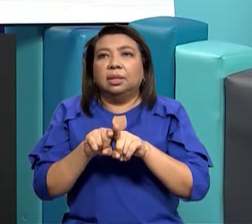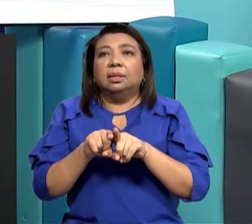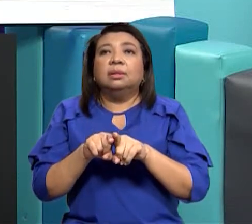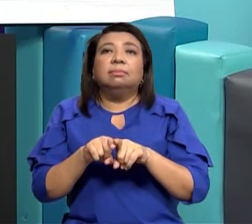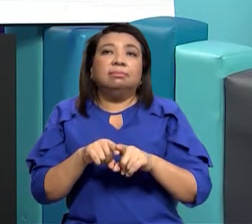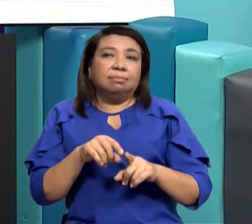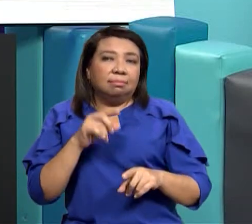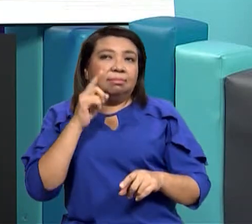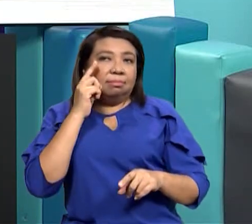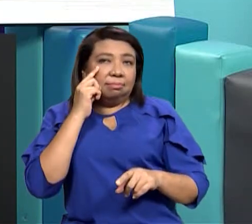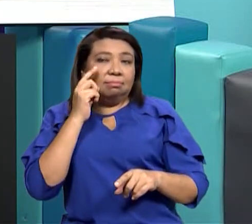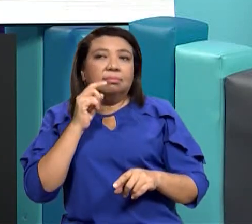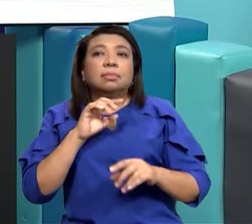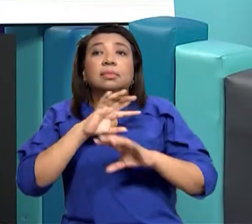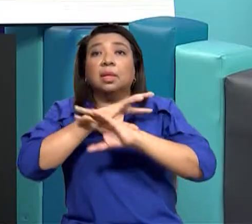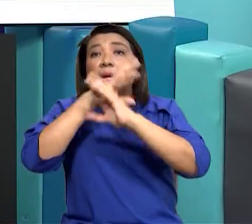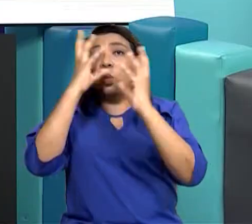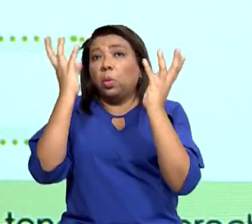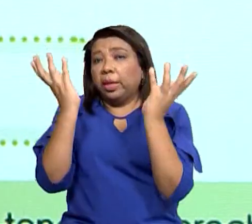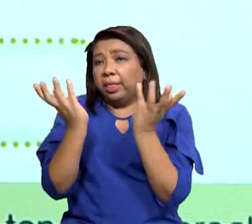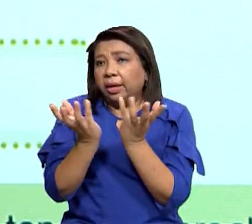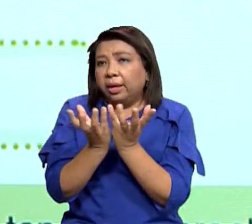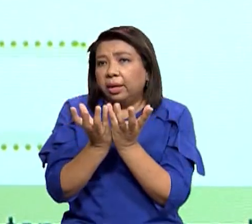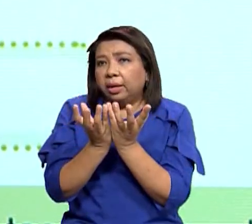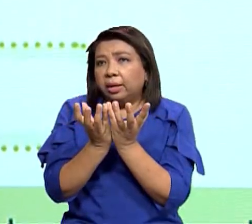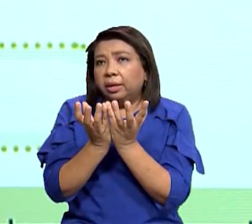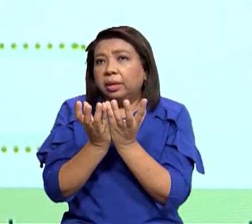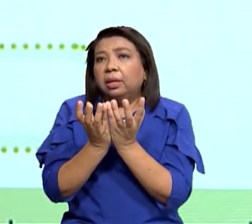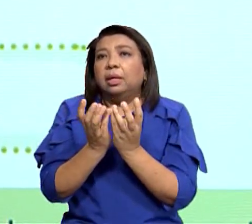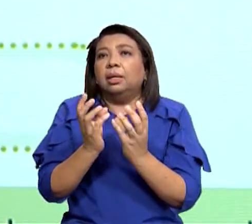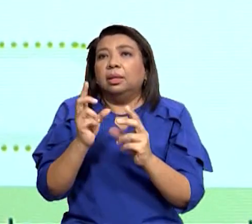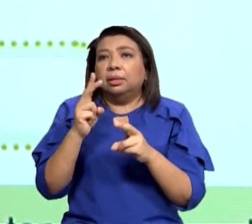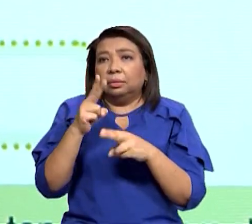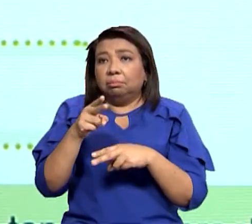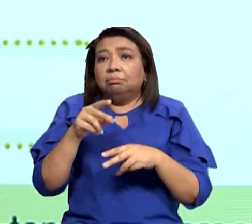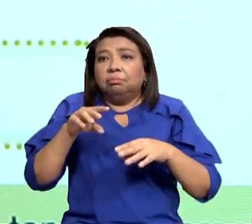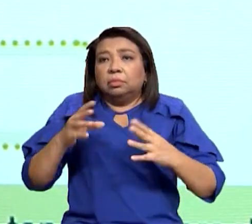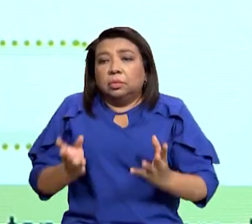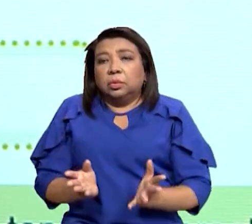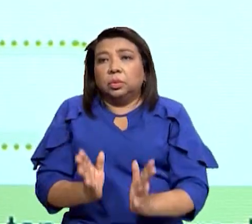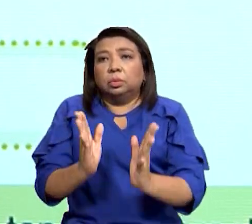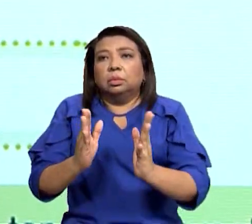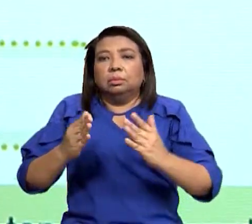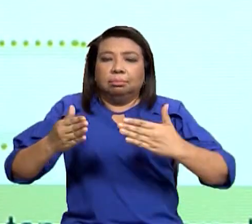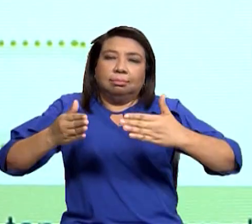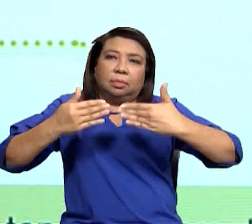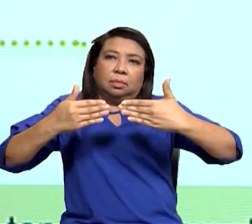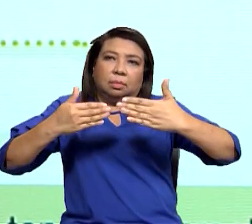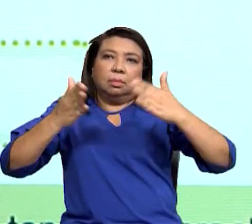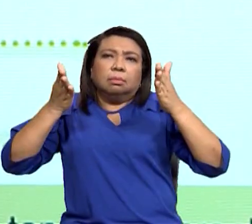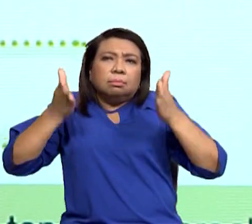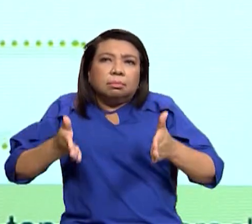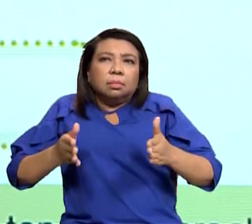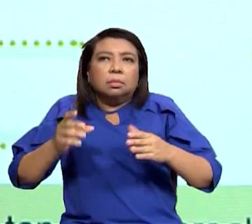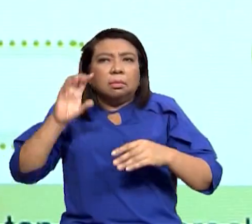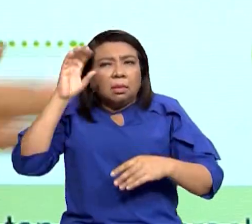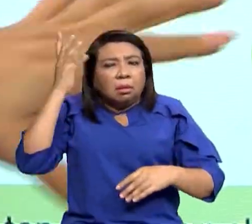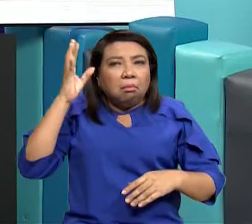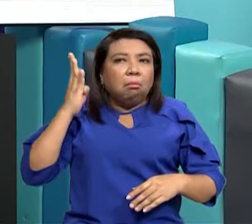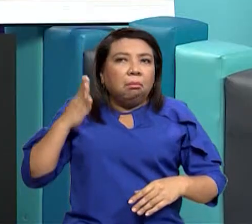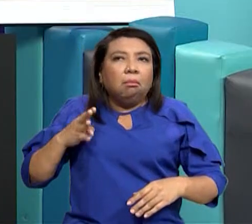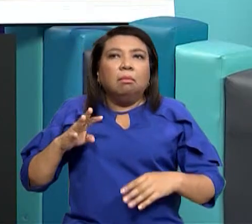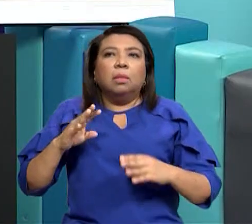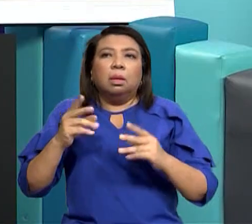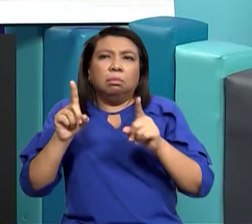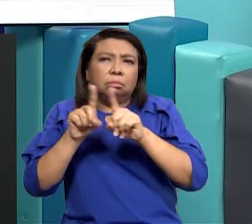cuidar el planeta a tener una nacionalidad también puede ser porque está lo que es el planeta y